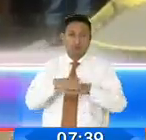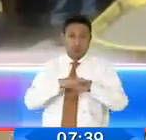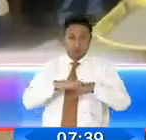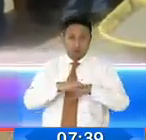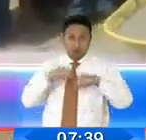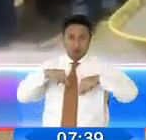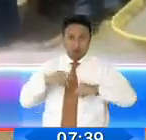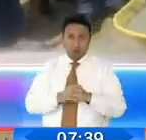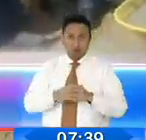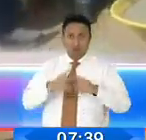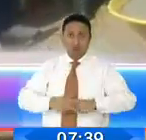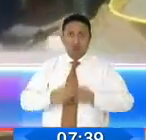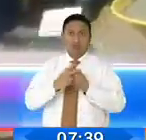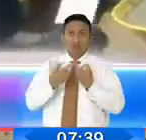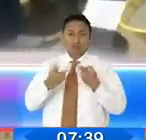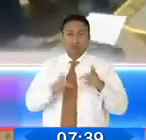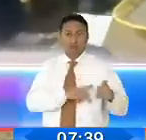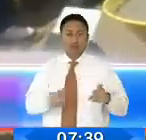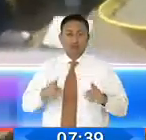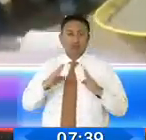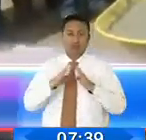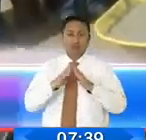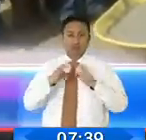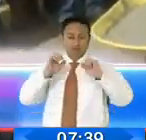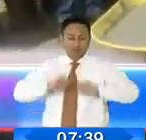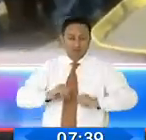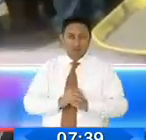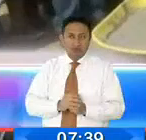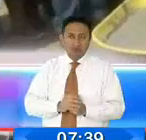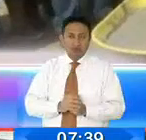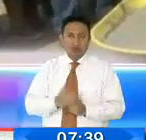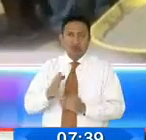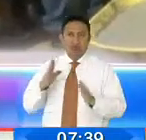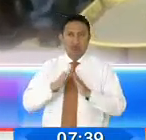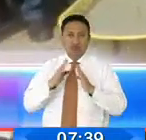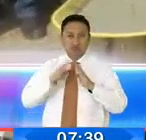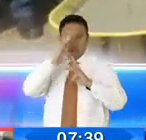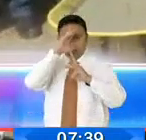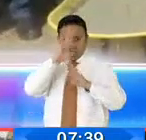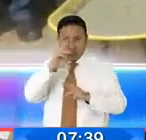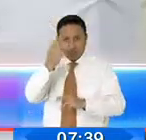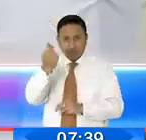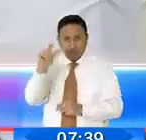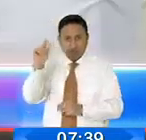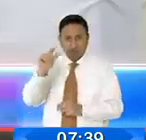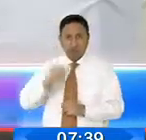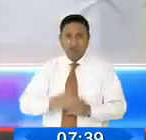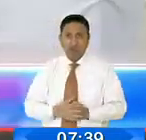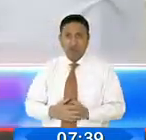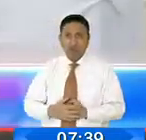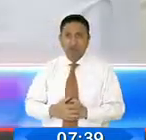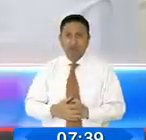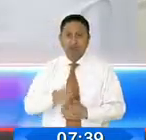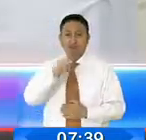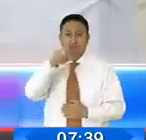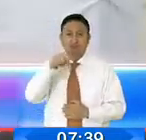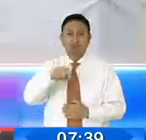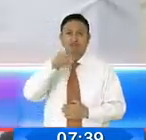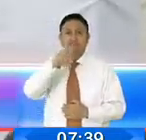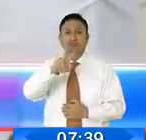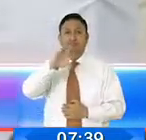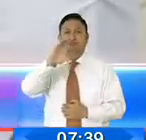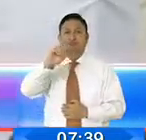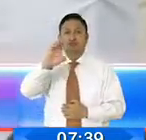se levantará este plan habitacional que promete entregar vivienda digna a bajo costo. Son 1.200